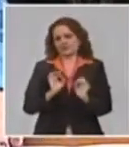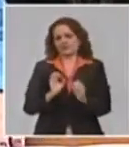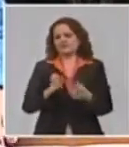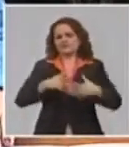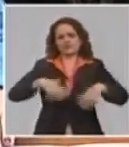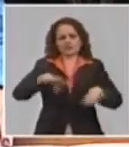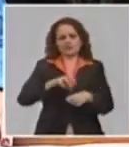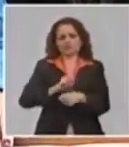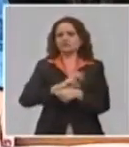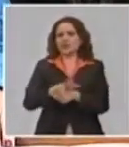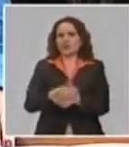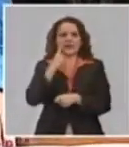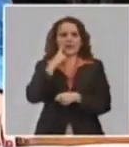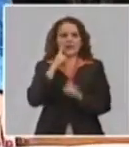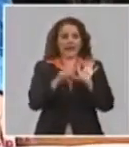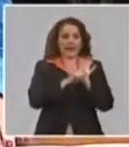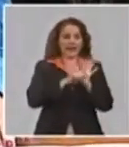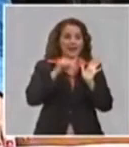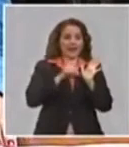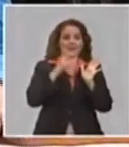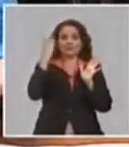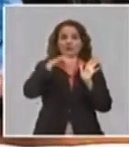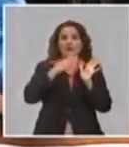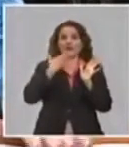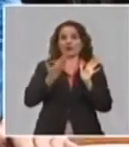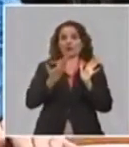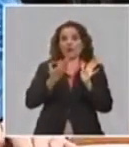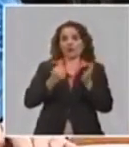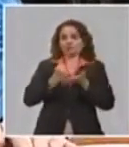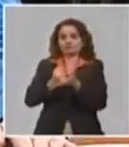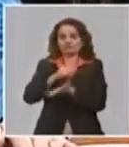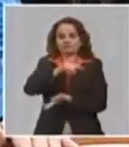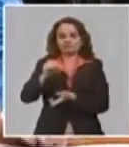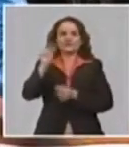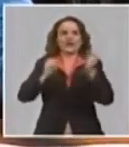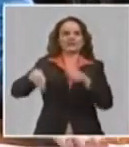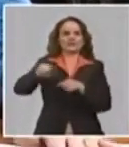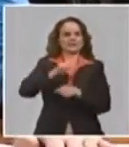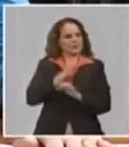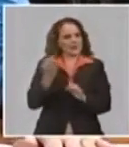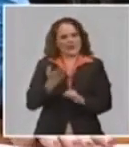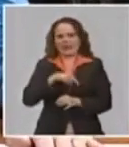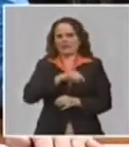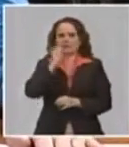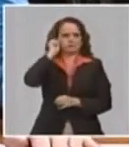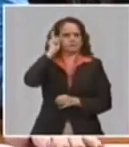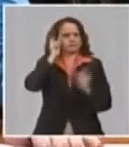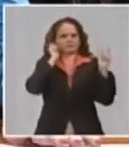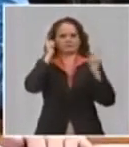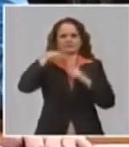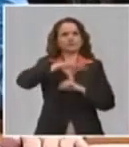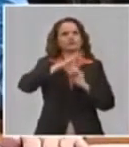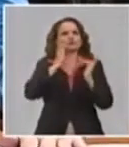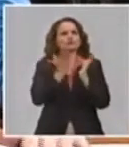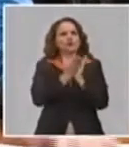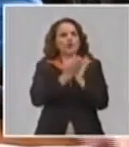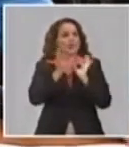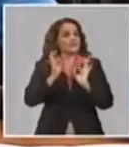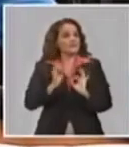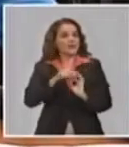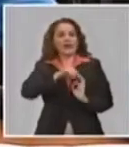un respaldo en las leyes pero rápidamente se le buscó un respaldo porque todas estas resoluciones todas estas